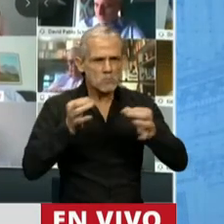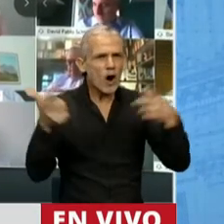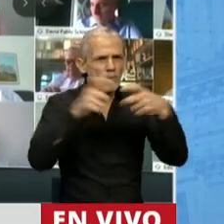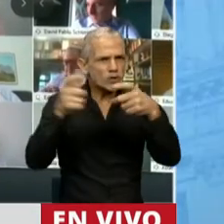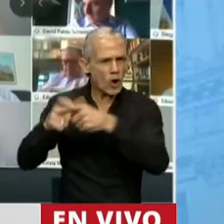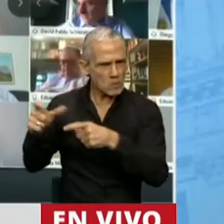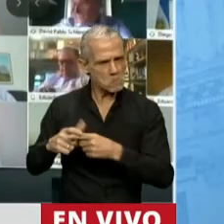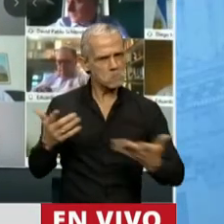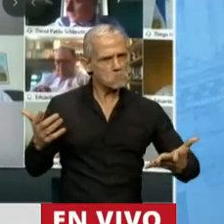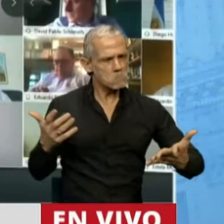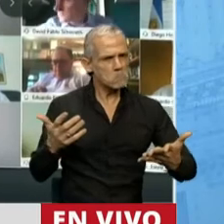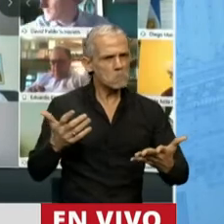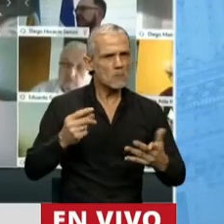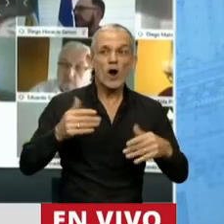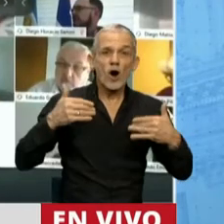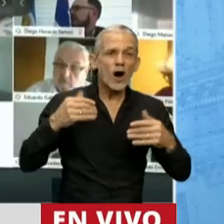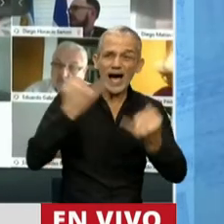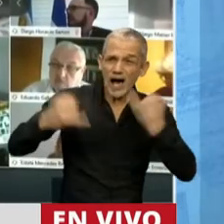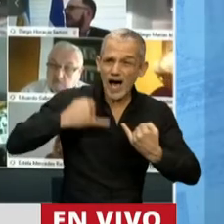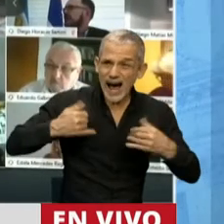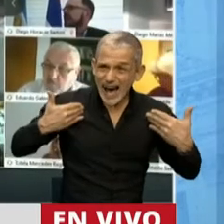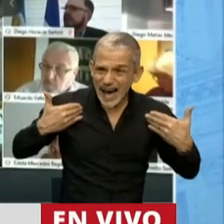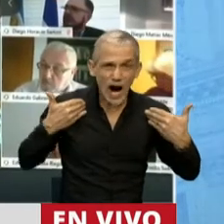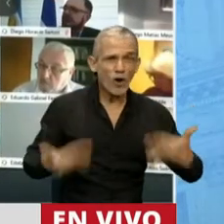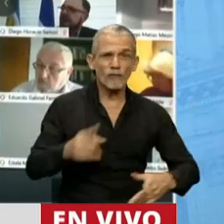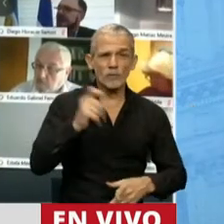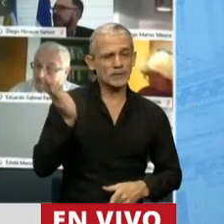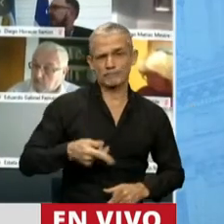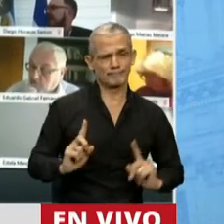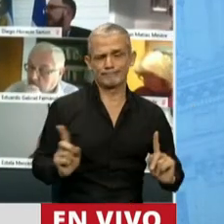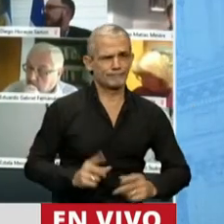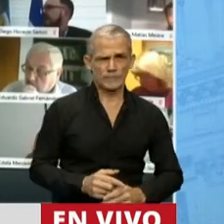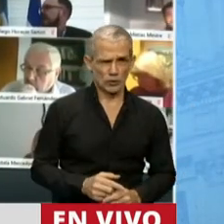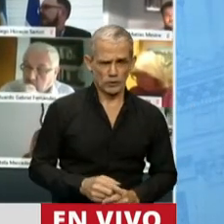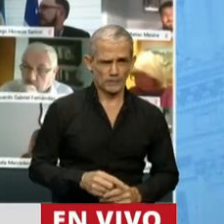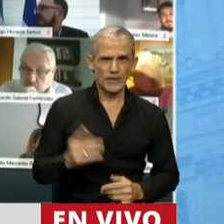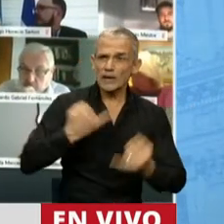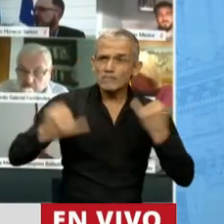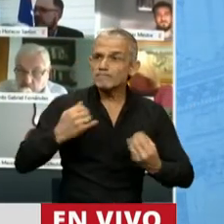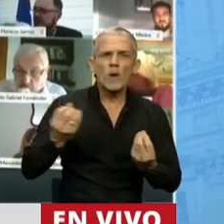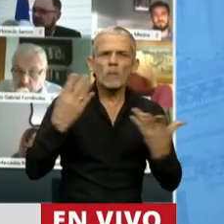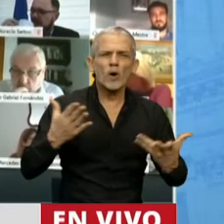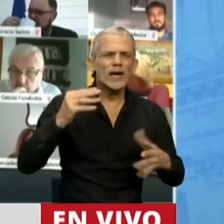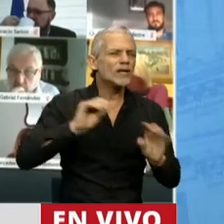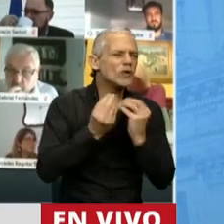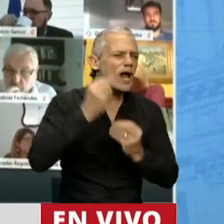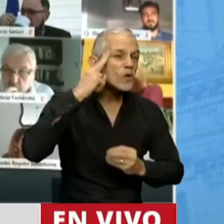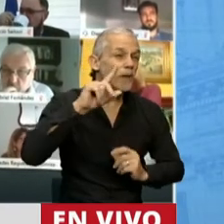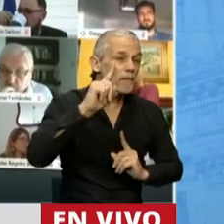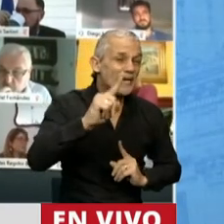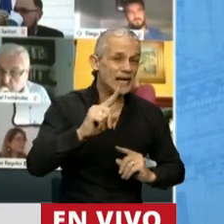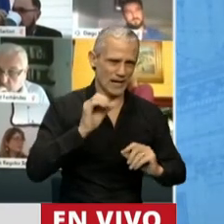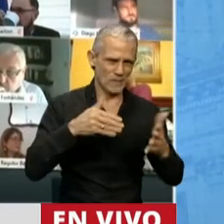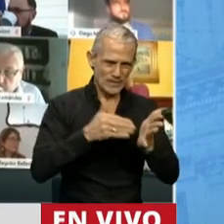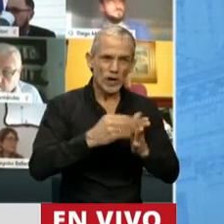comisiones no nos han conformado. No nos han conformado porque nadie puede decirnos por qué de los 9.000 millones de